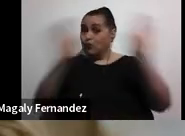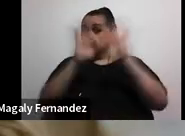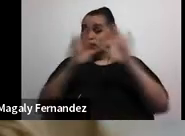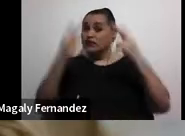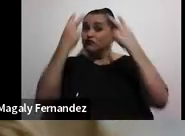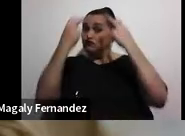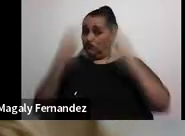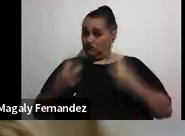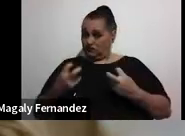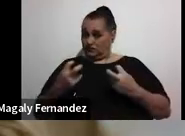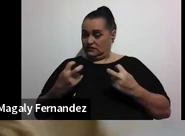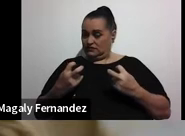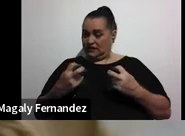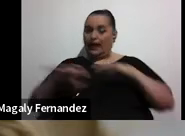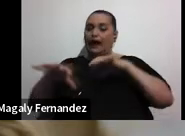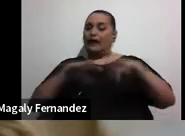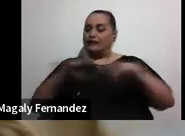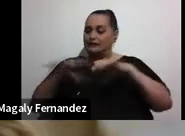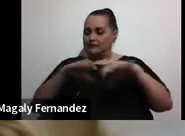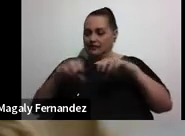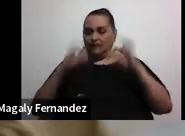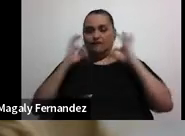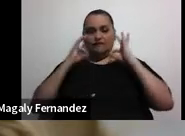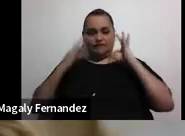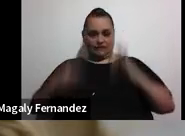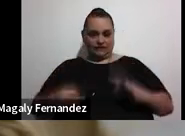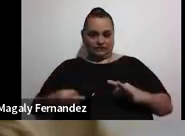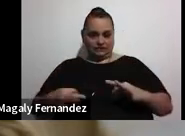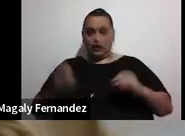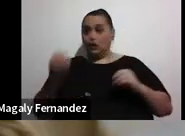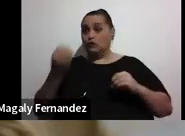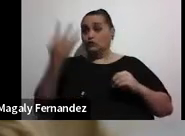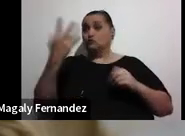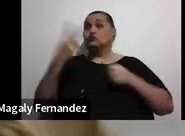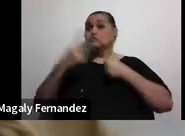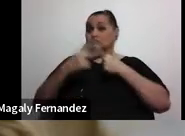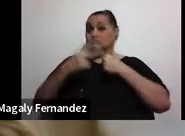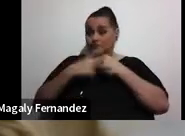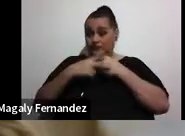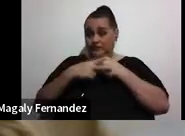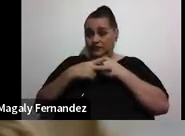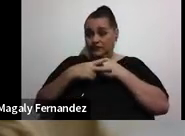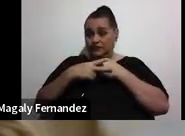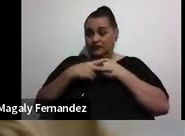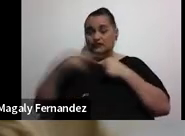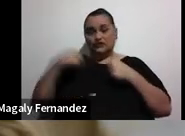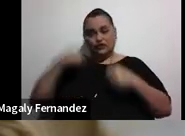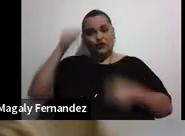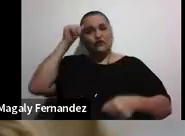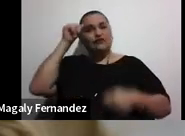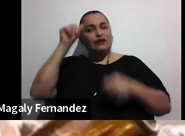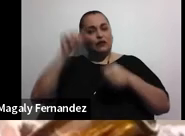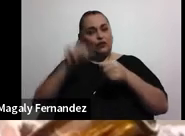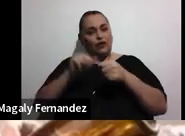es la actividad física. Muchas veces. Me acuerdo un